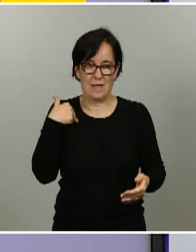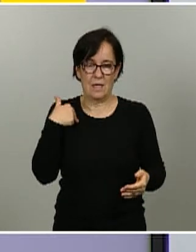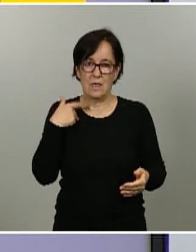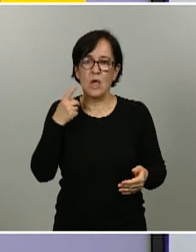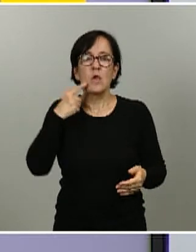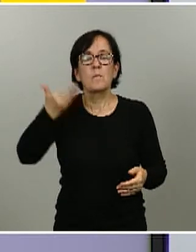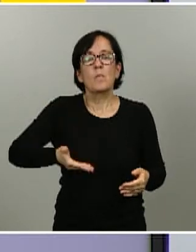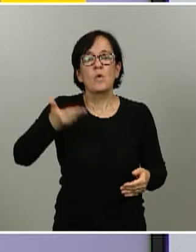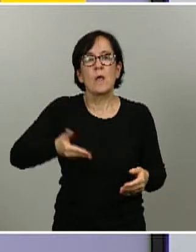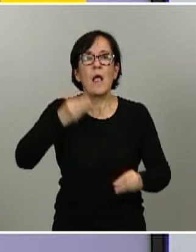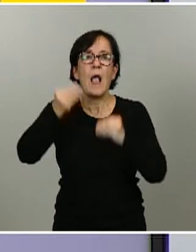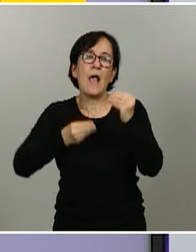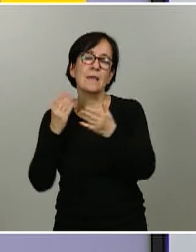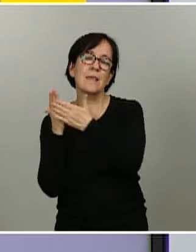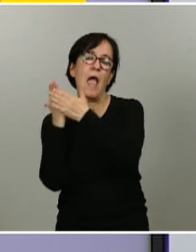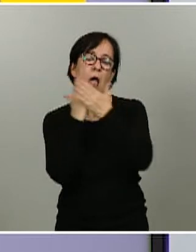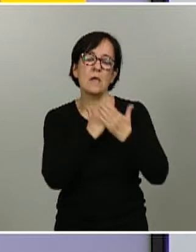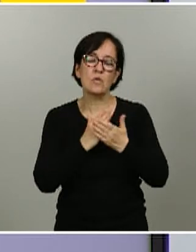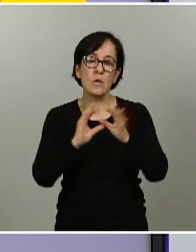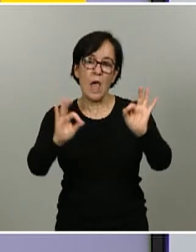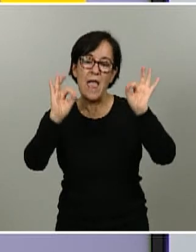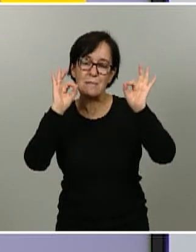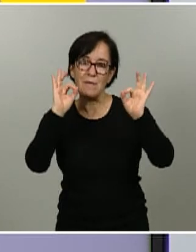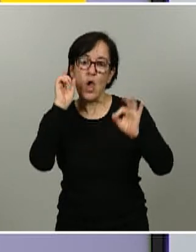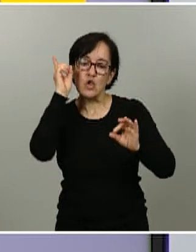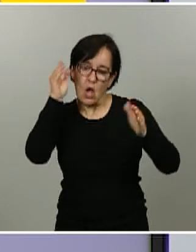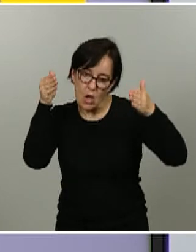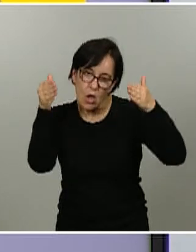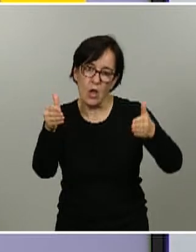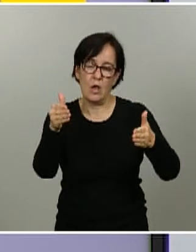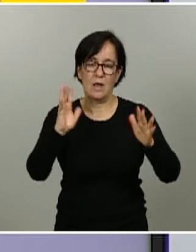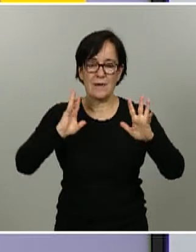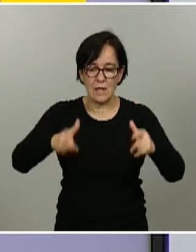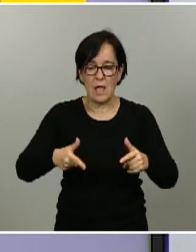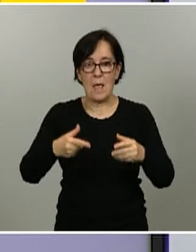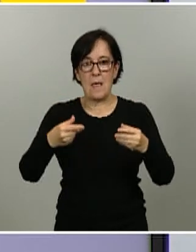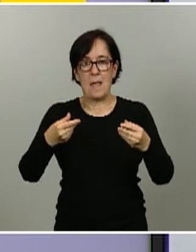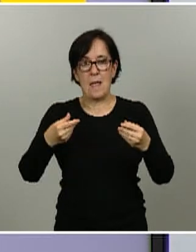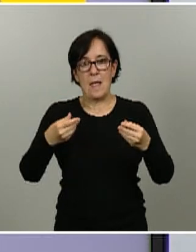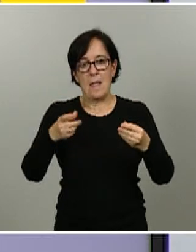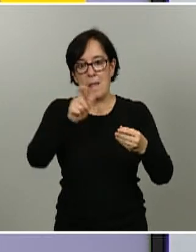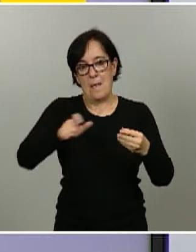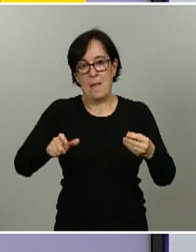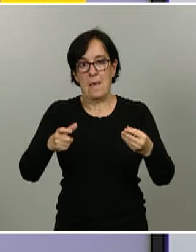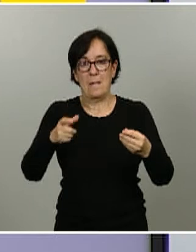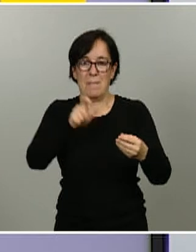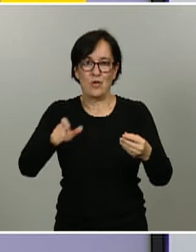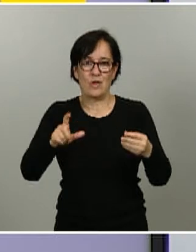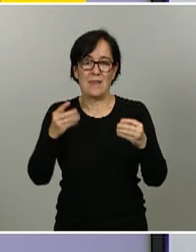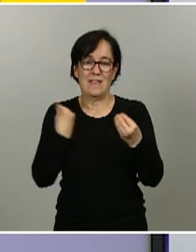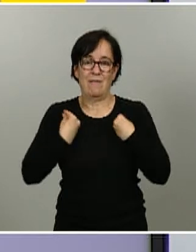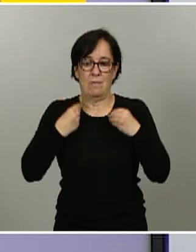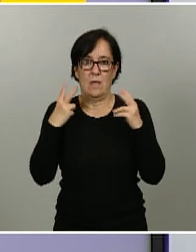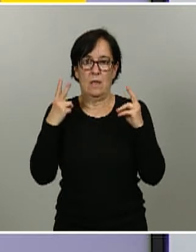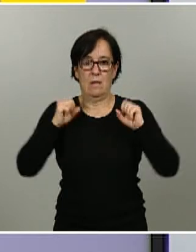hacer estudios específicos en residencias en personal que vive internado y de hecho me consta que hay comunidades autónomas que están